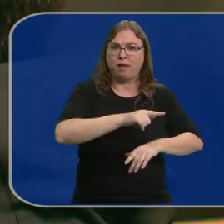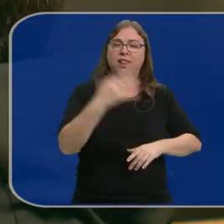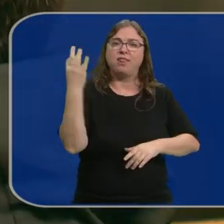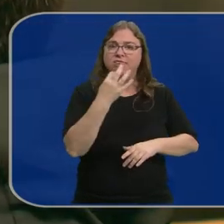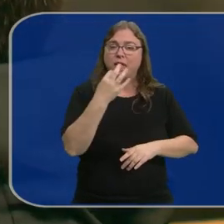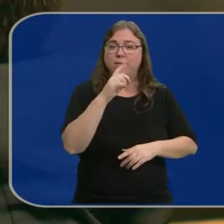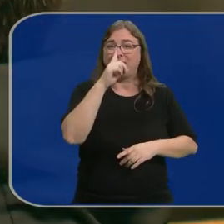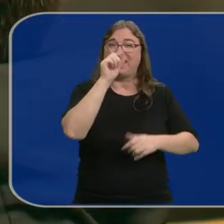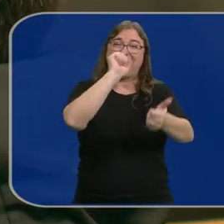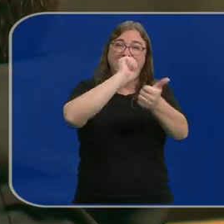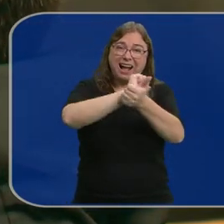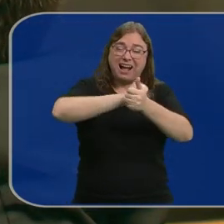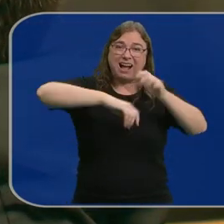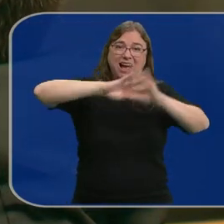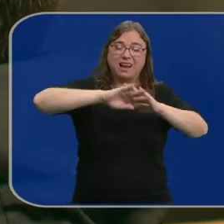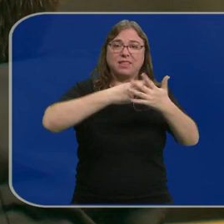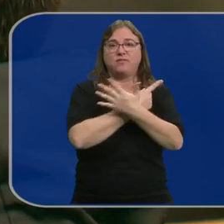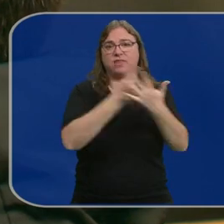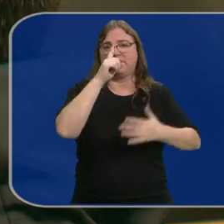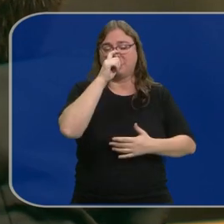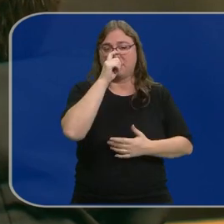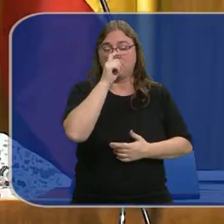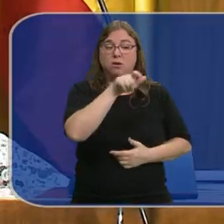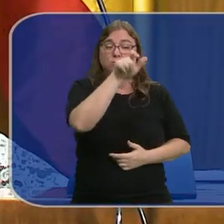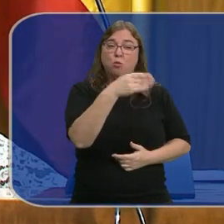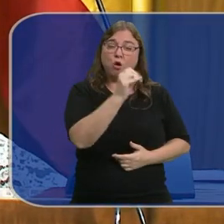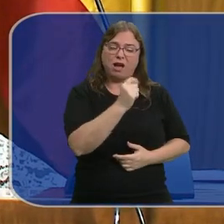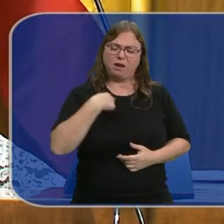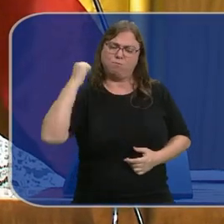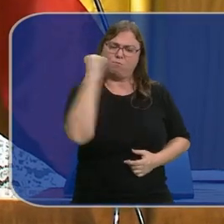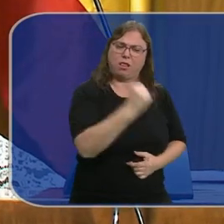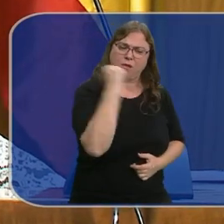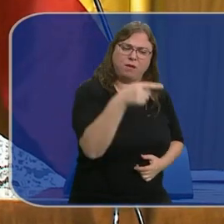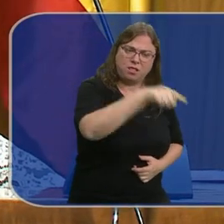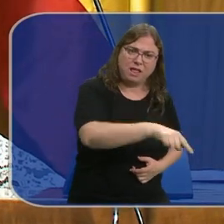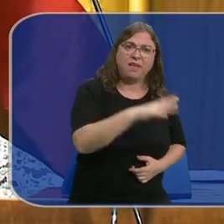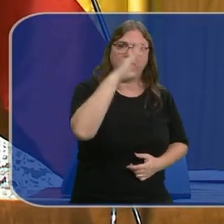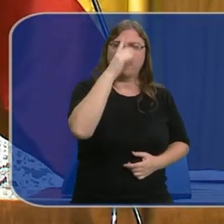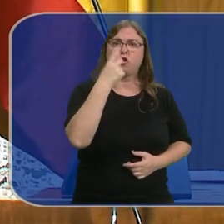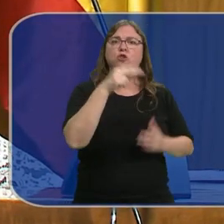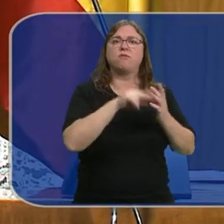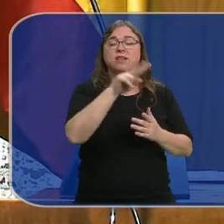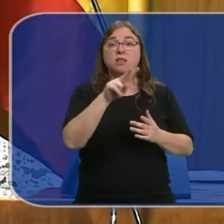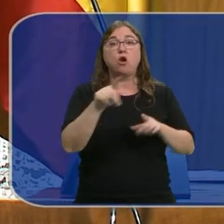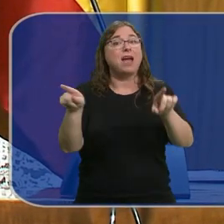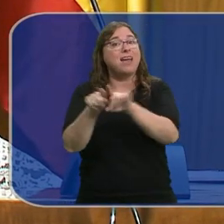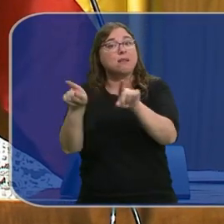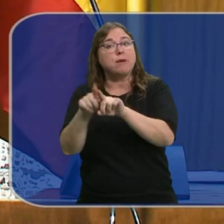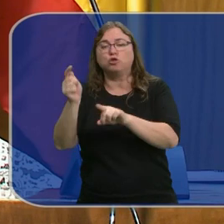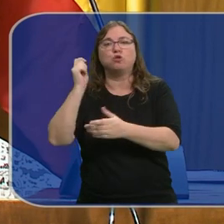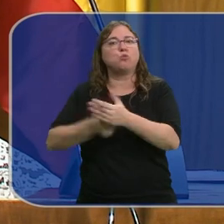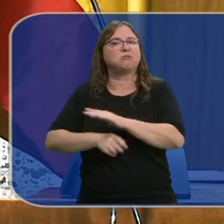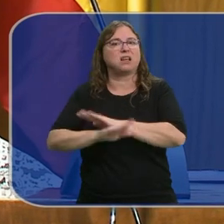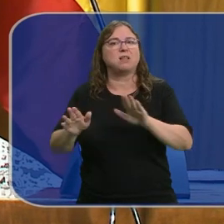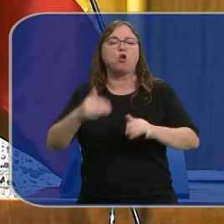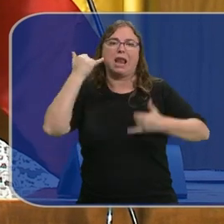16 años en prisión. Mató a Cuchilladas a Borja Portillo en febrero de 2022. Sus hermanos solo tendrán que hacer frente a una multa